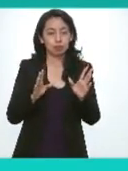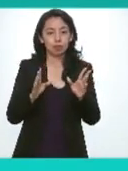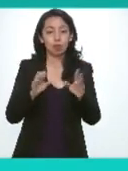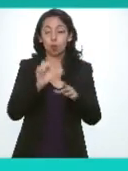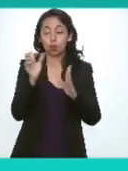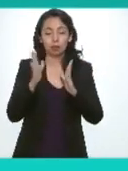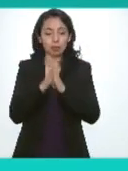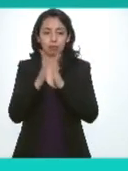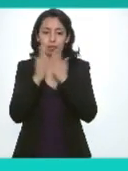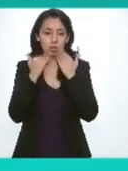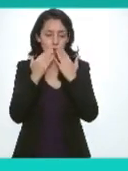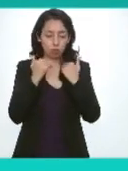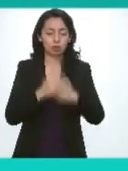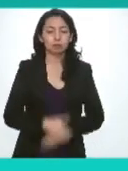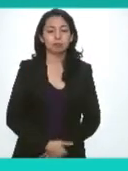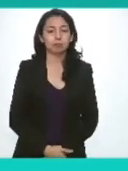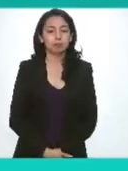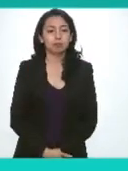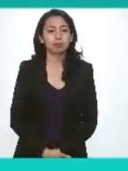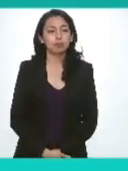intervenciones anotadas